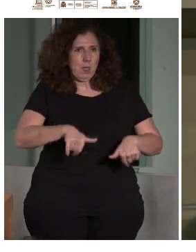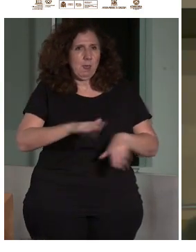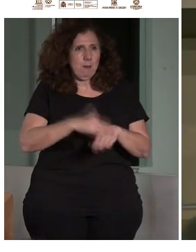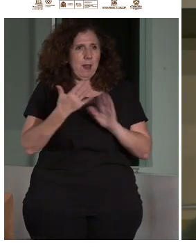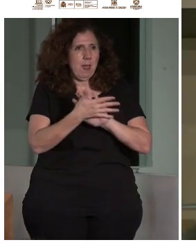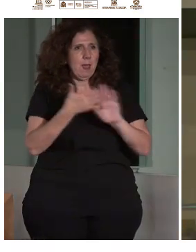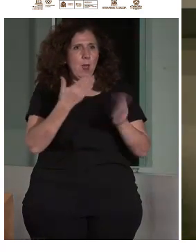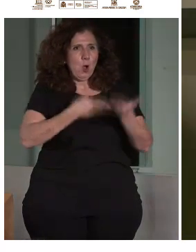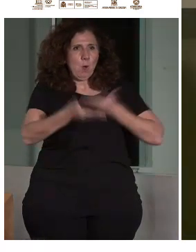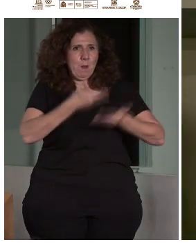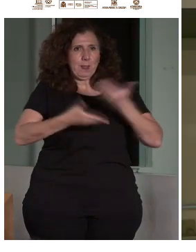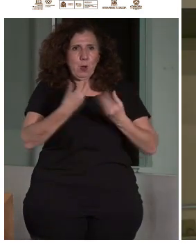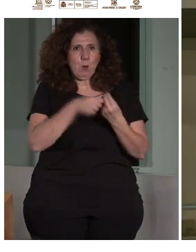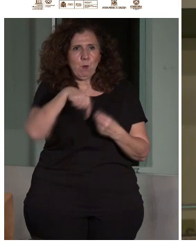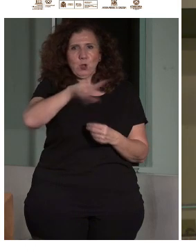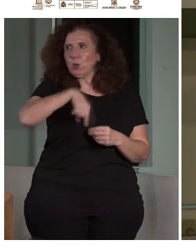Muchas gracias.